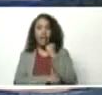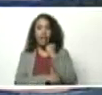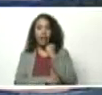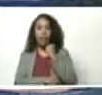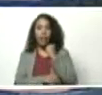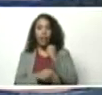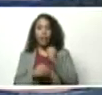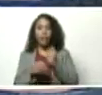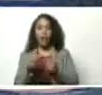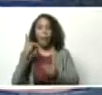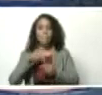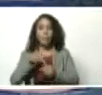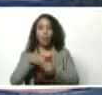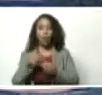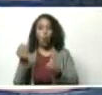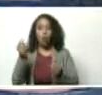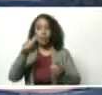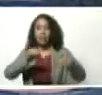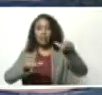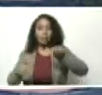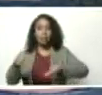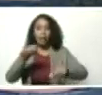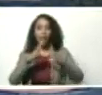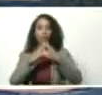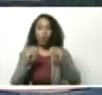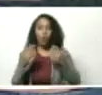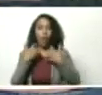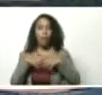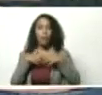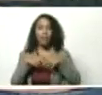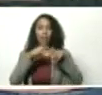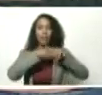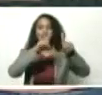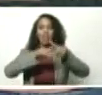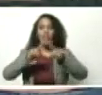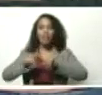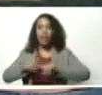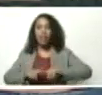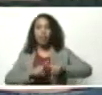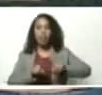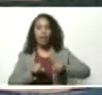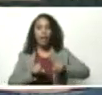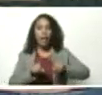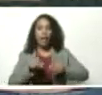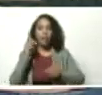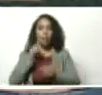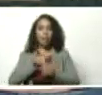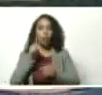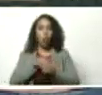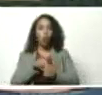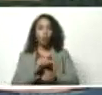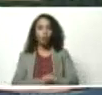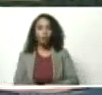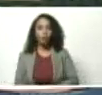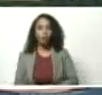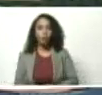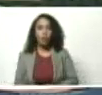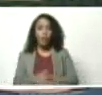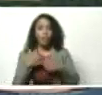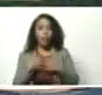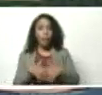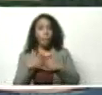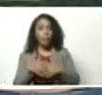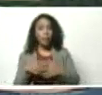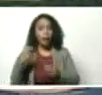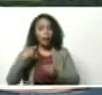petroquímica, de todas las empresas mixtas del petróleo, de las empresas